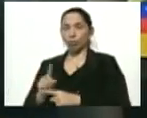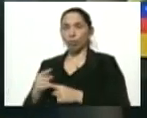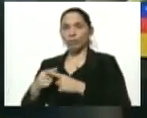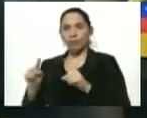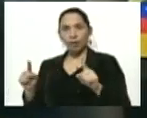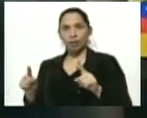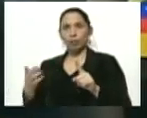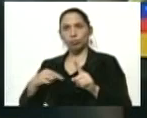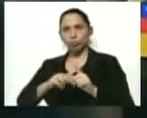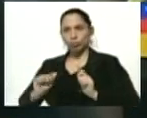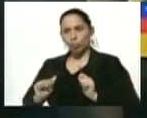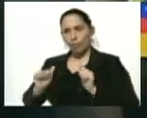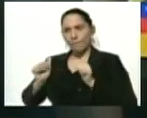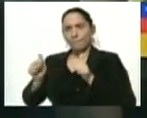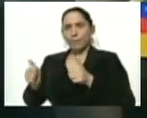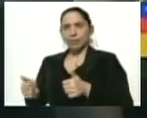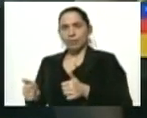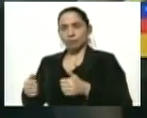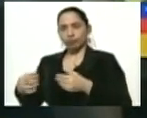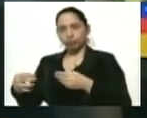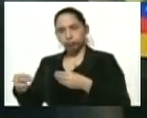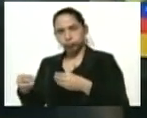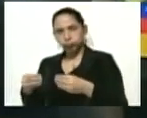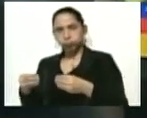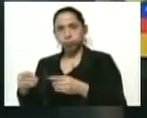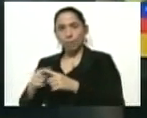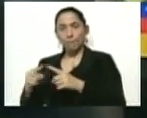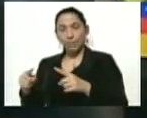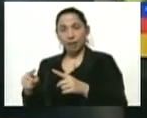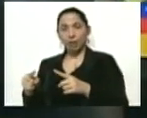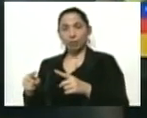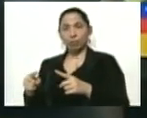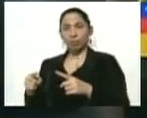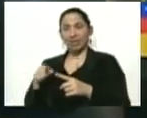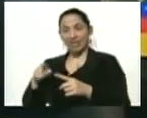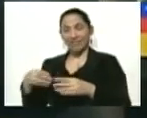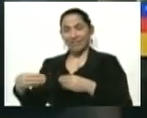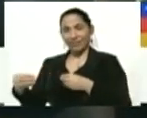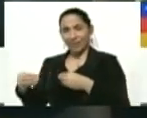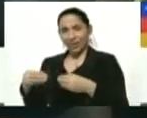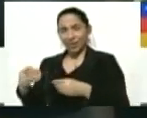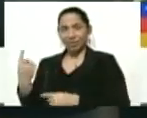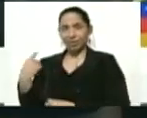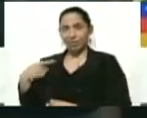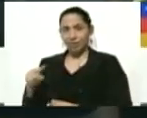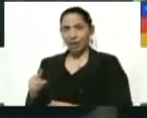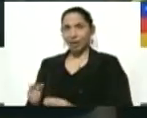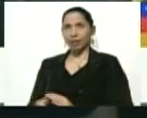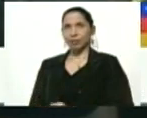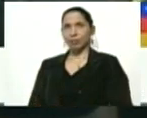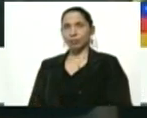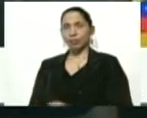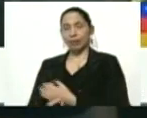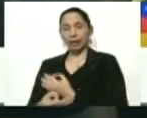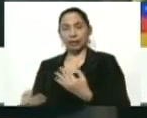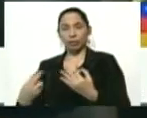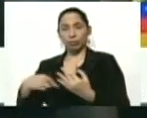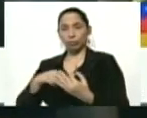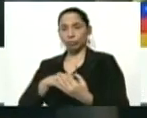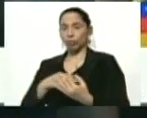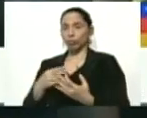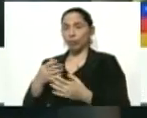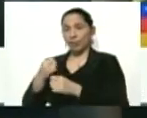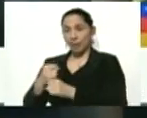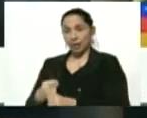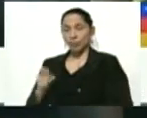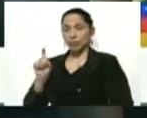estamos comenzando a flexibilizar, pero para que esta flexibilización tenga el éxito que todos esperamos, es necesario